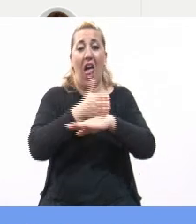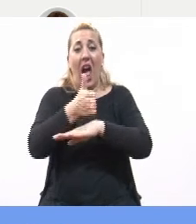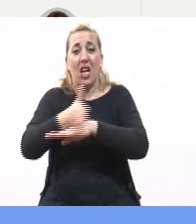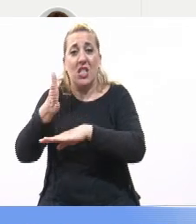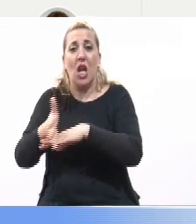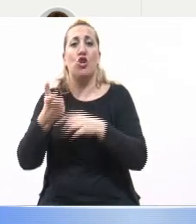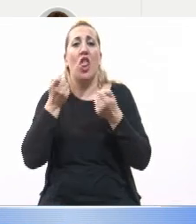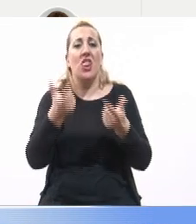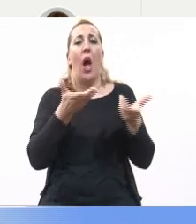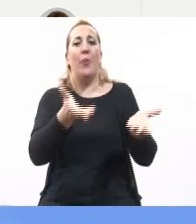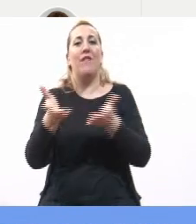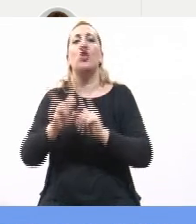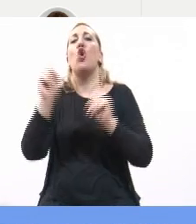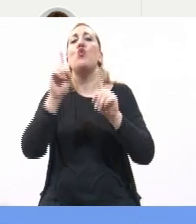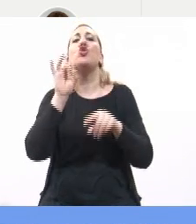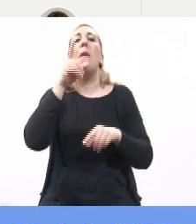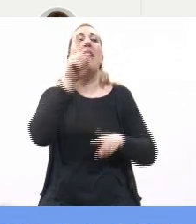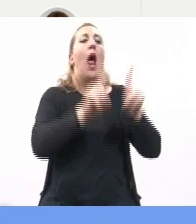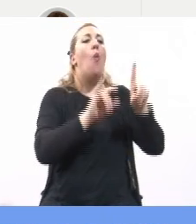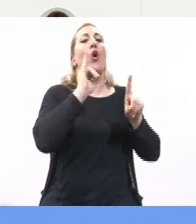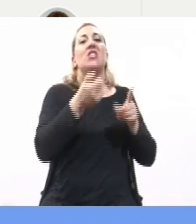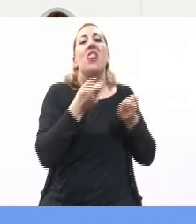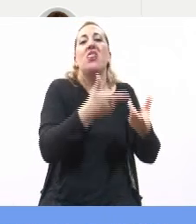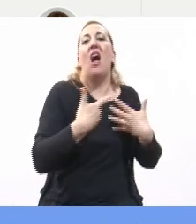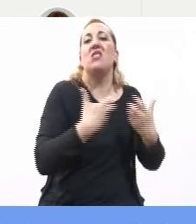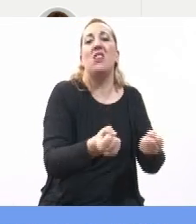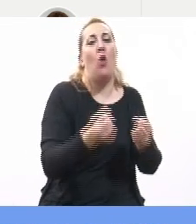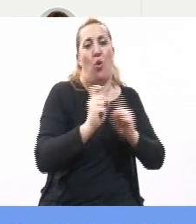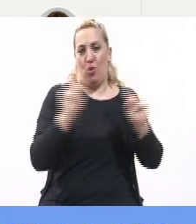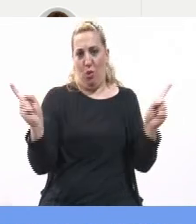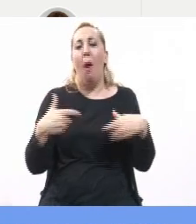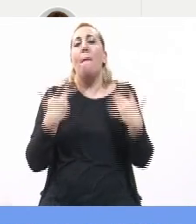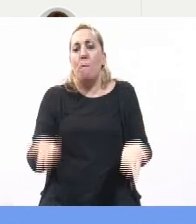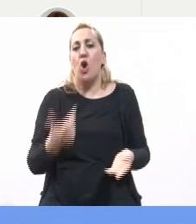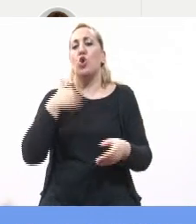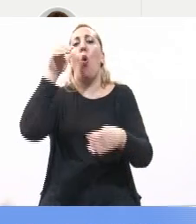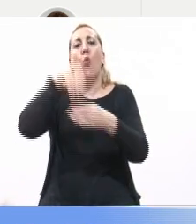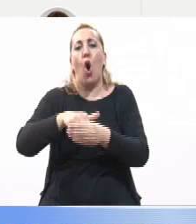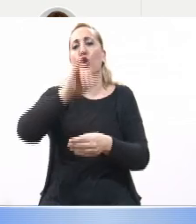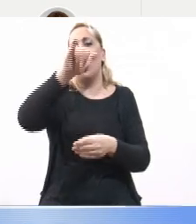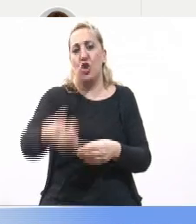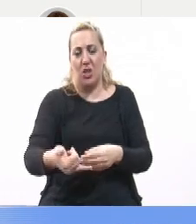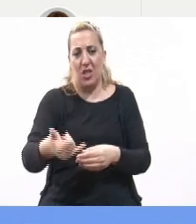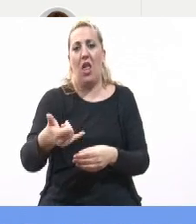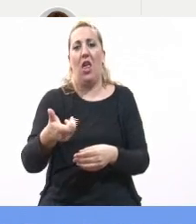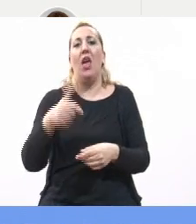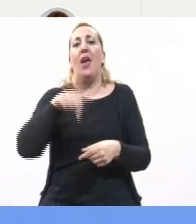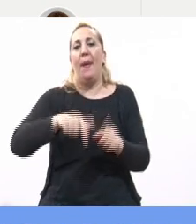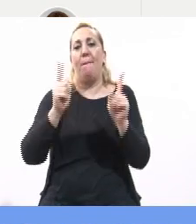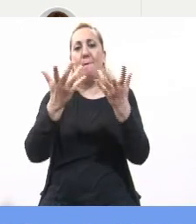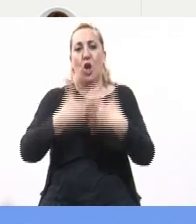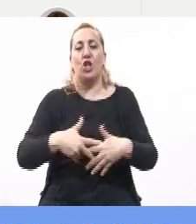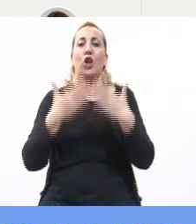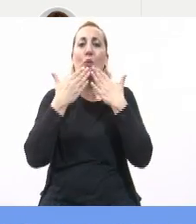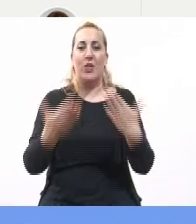dejen de ser un privilegio de las minorías. Por eso adelanto mi voto positivo, Presidenta, a este